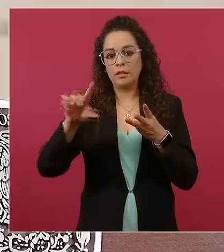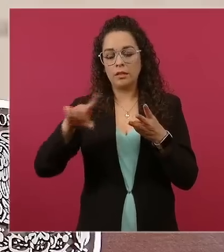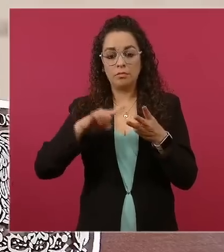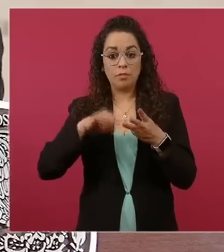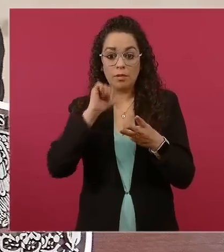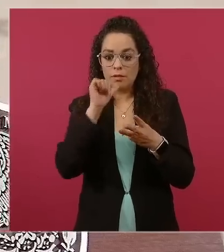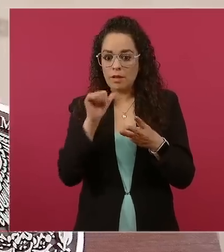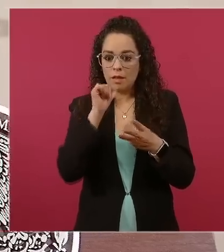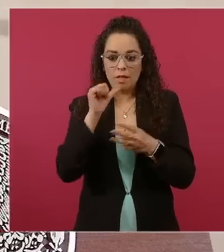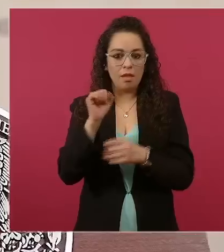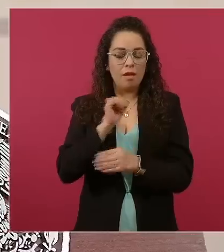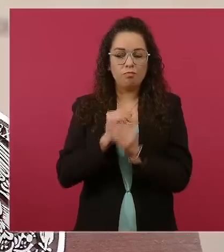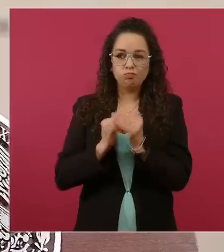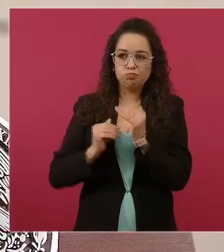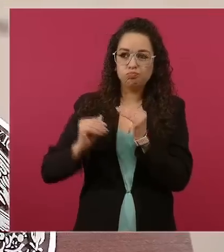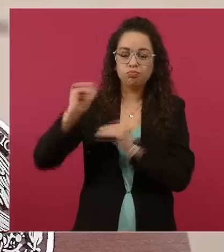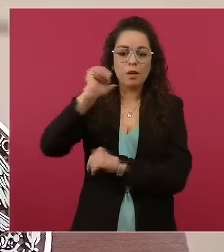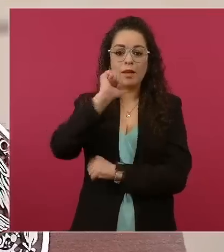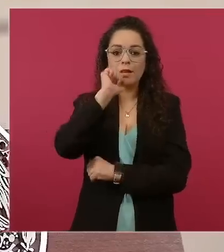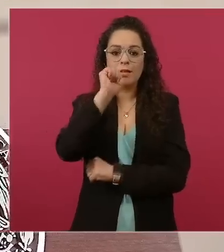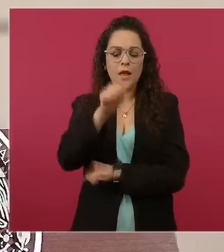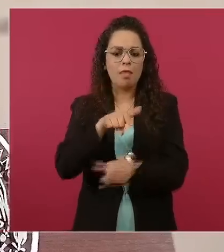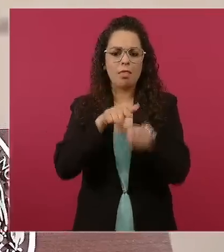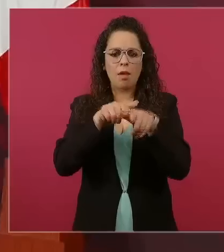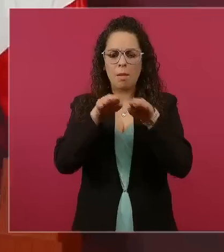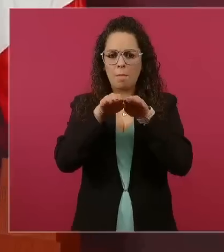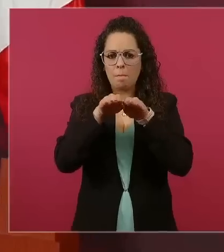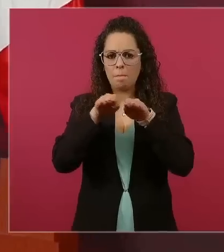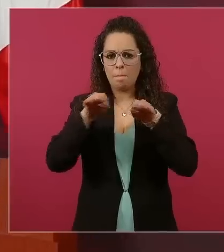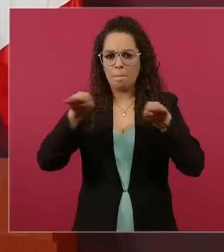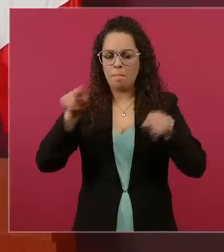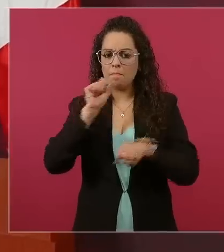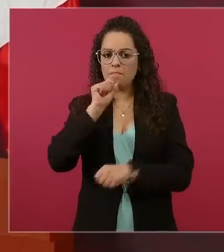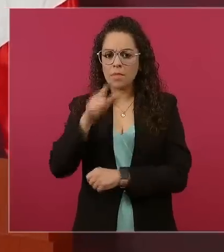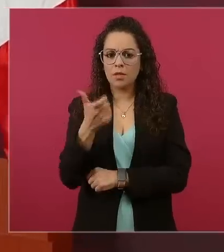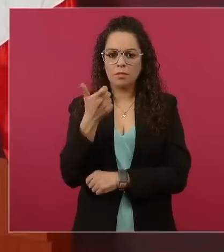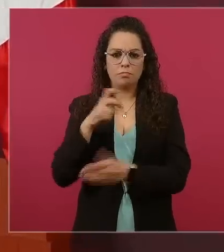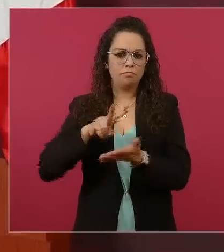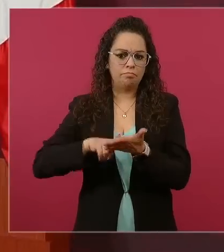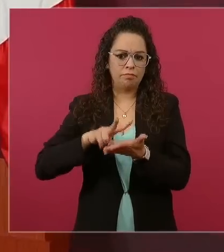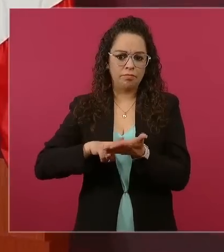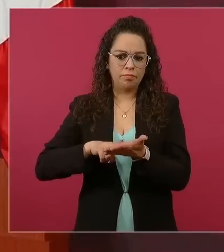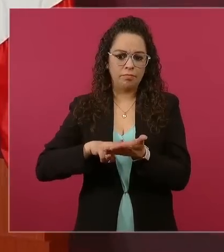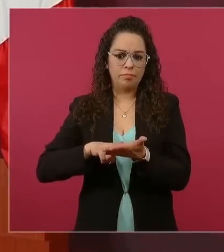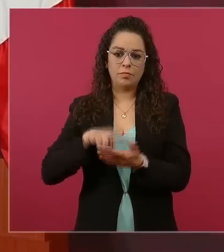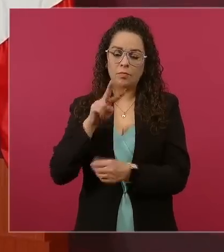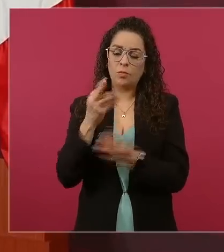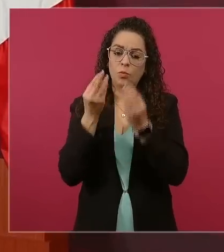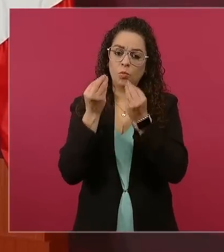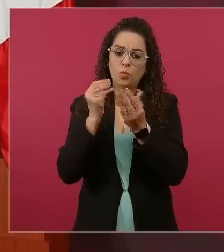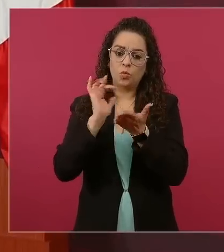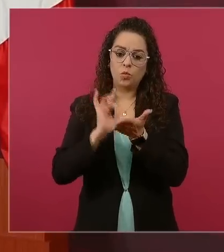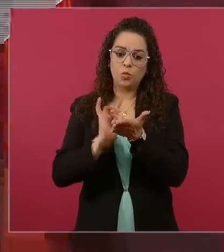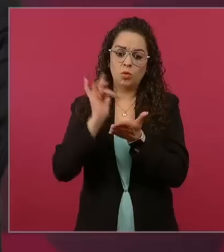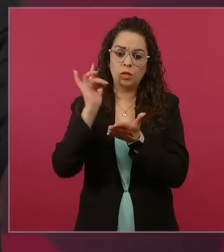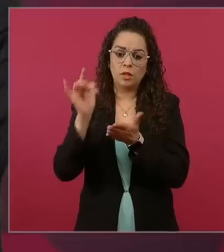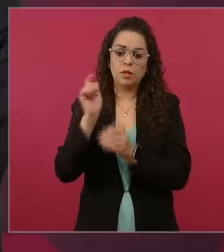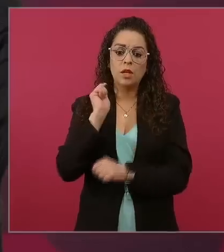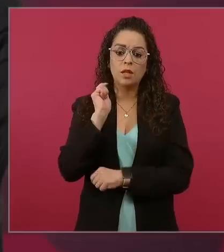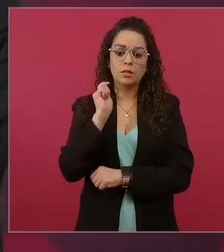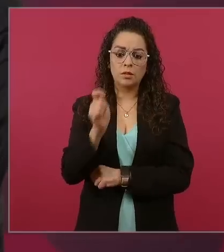Y agradecerle a los centros comerciales porque